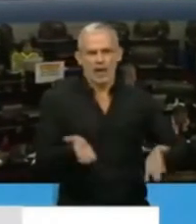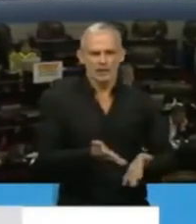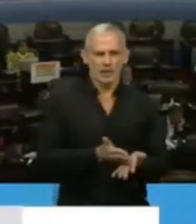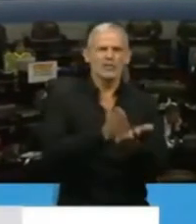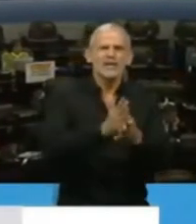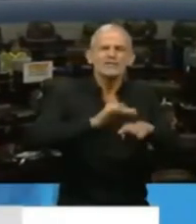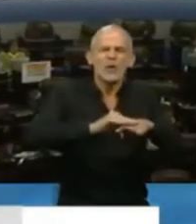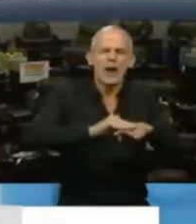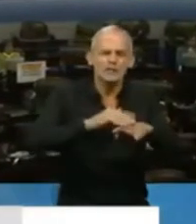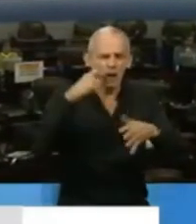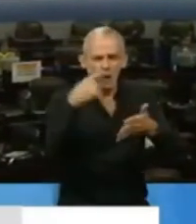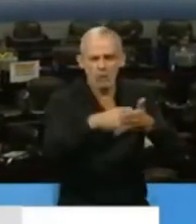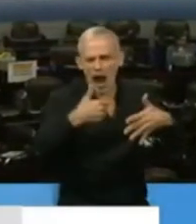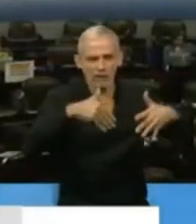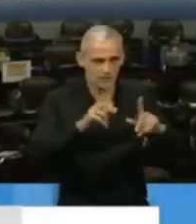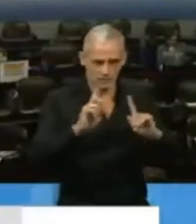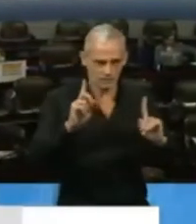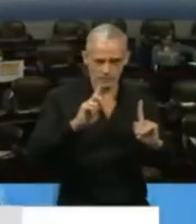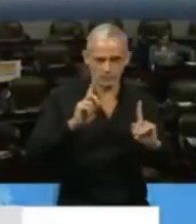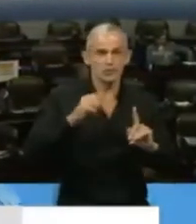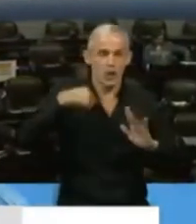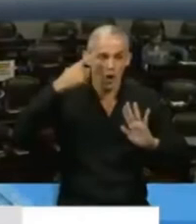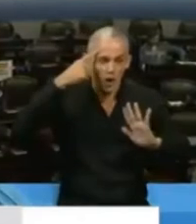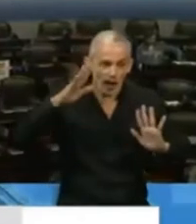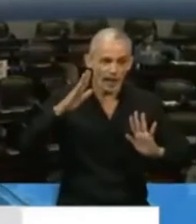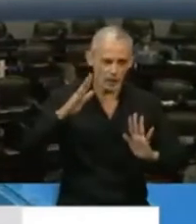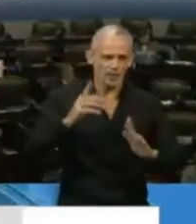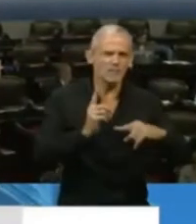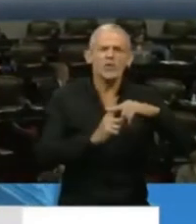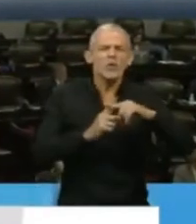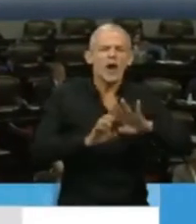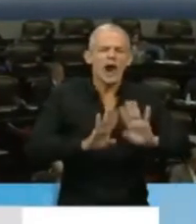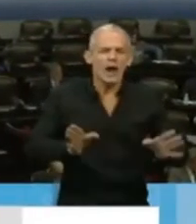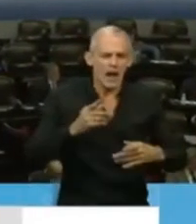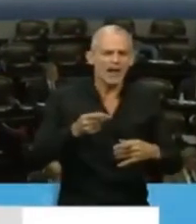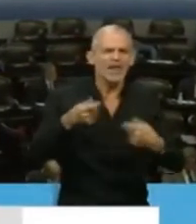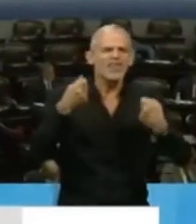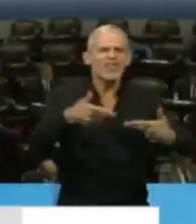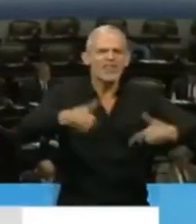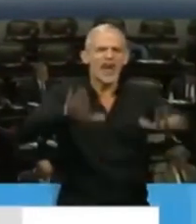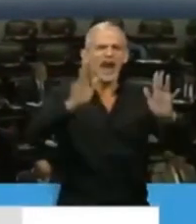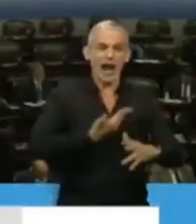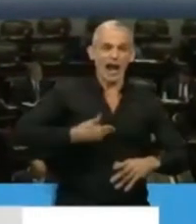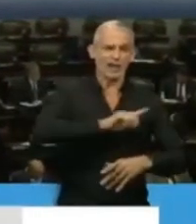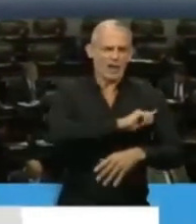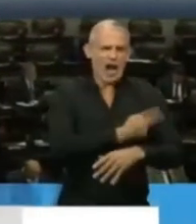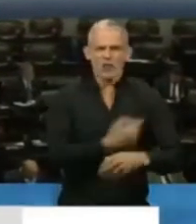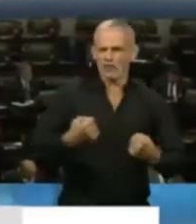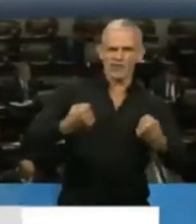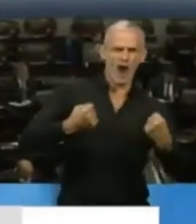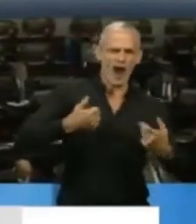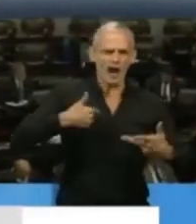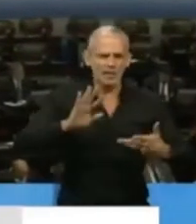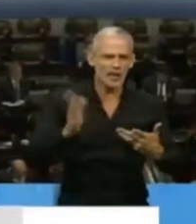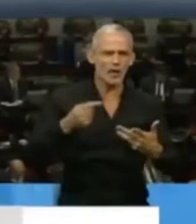Me parece, Presidente, que nunca a nadie nunca más puede permitir que el Estado fuerte, el Estado